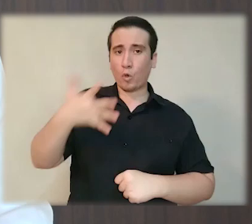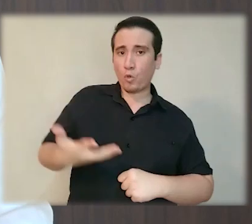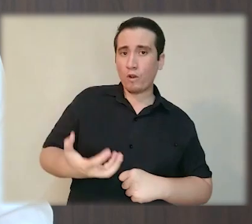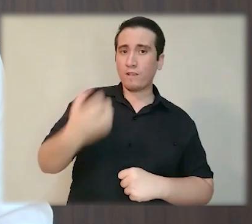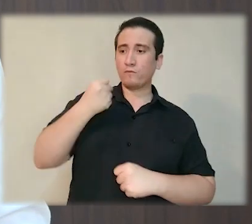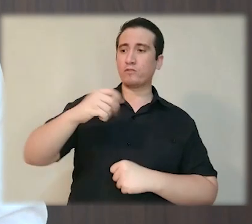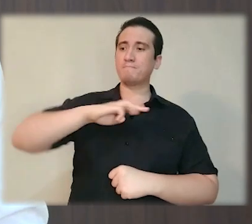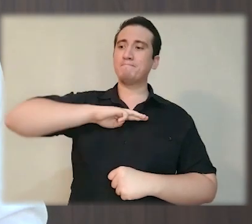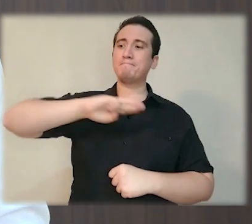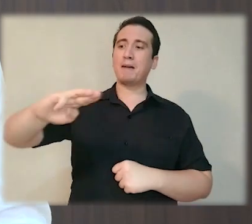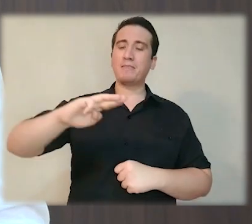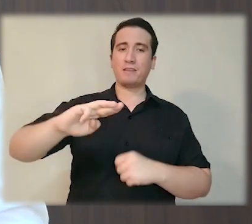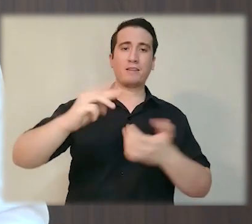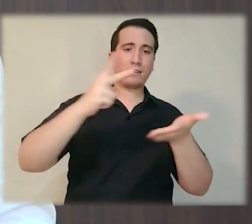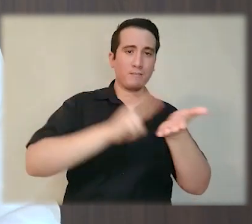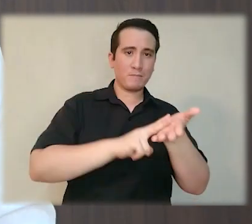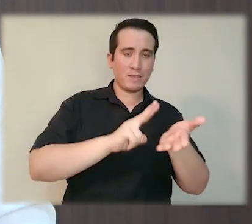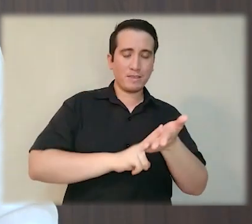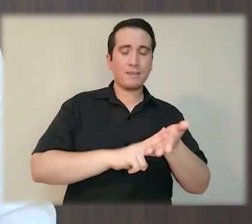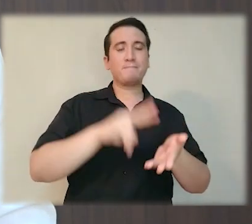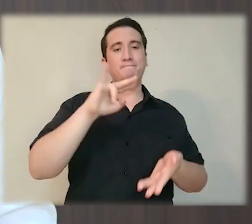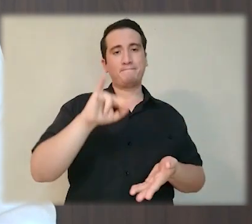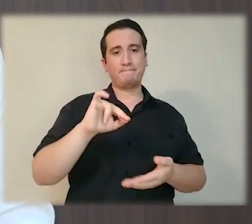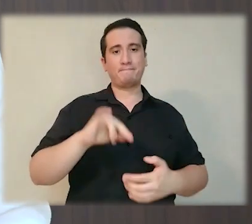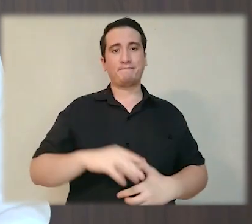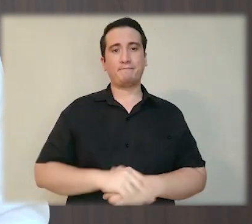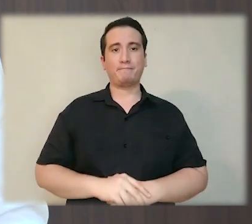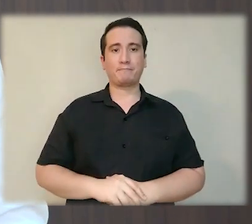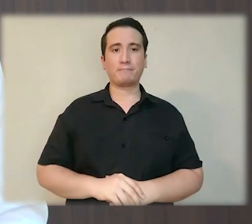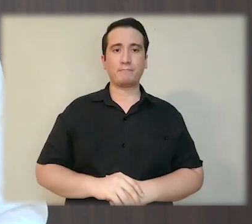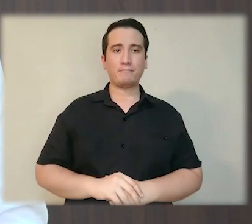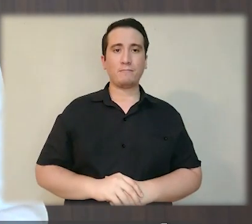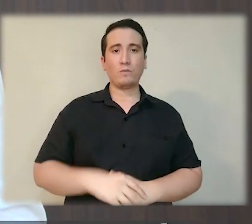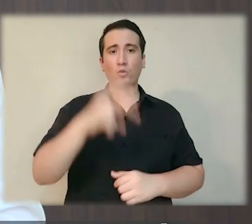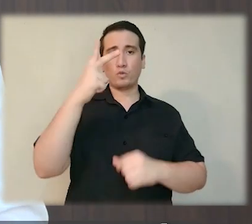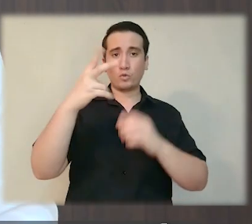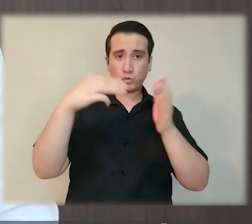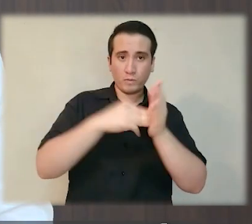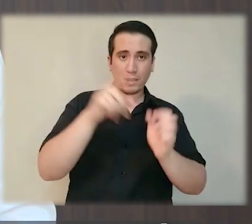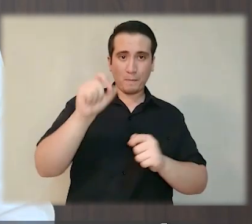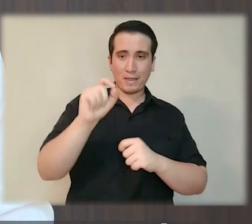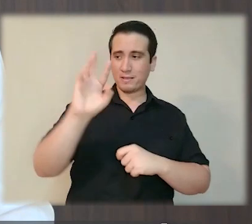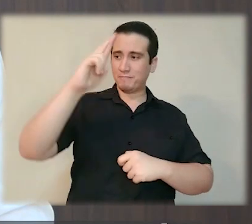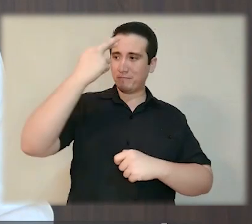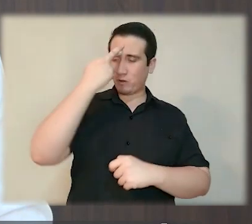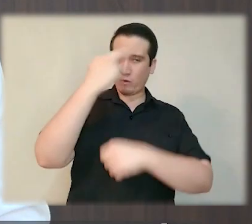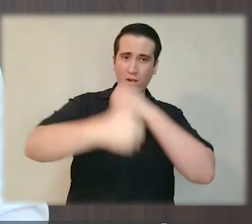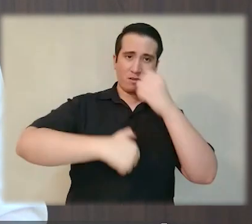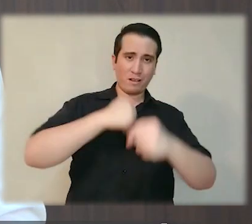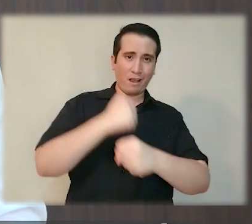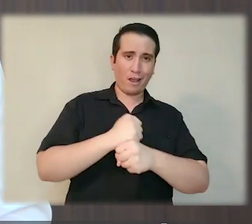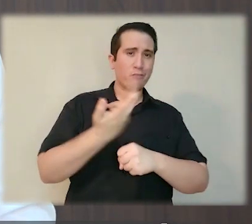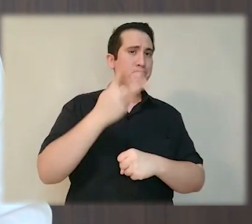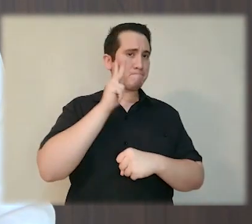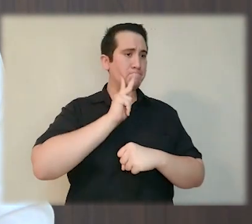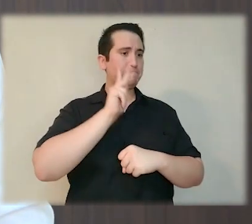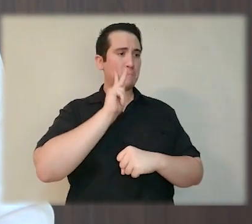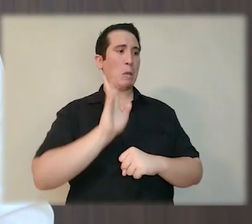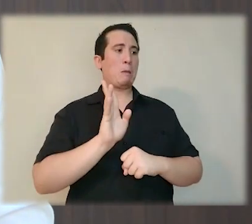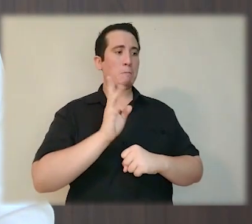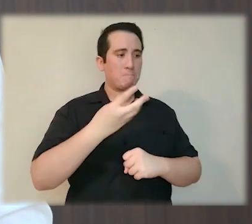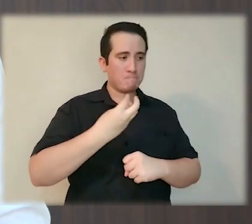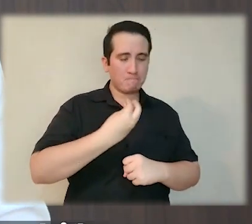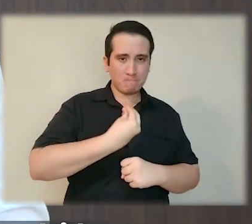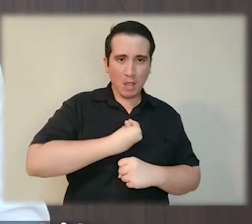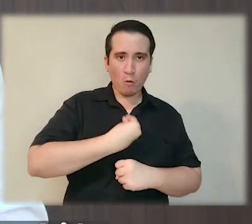costoso para preservar la vida, habrá valido la pena. El 2020 será recordado sin duda como el año que nos puso a prueba en nuestra